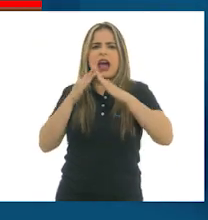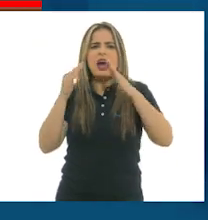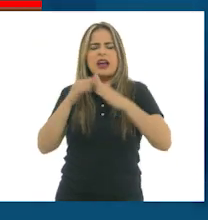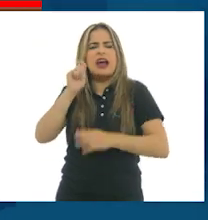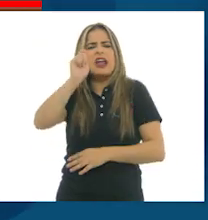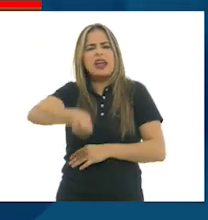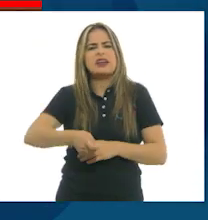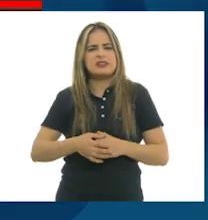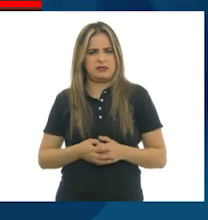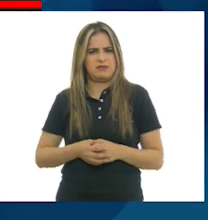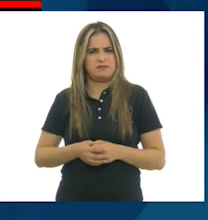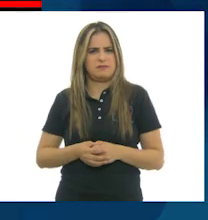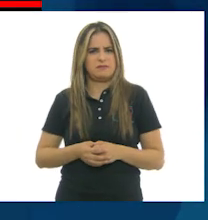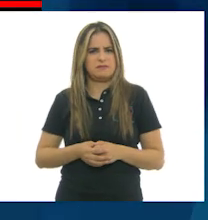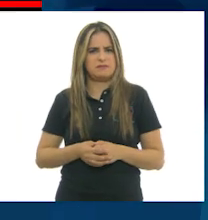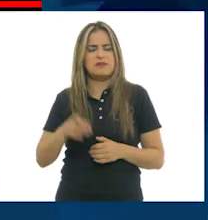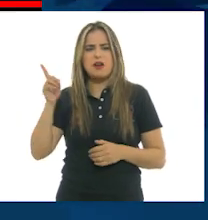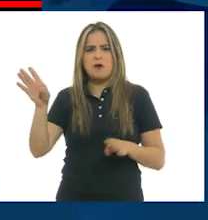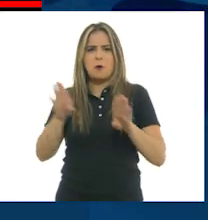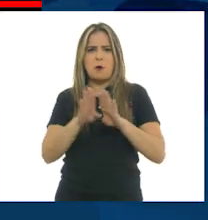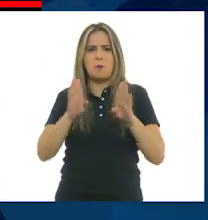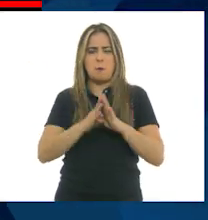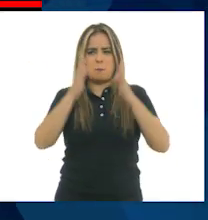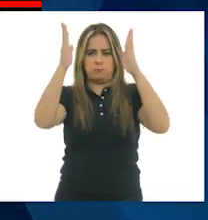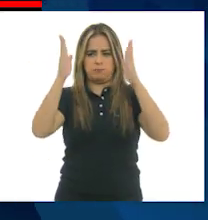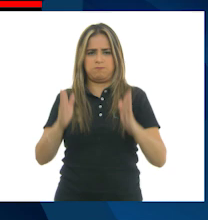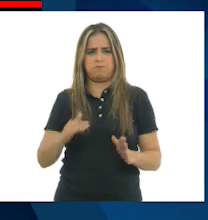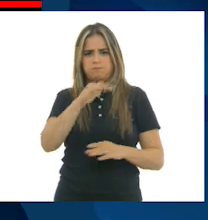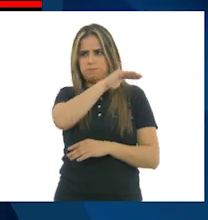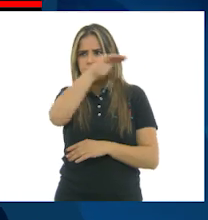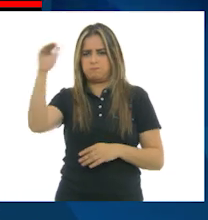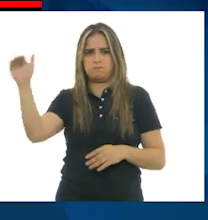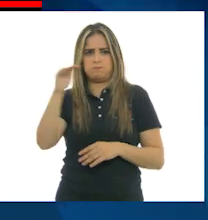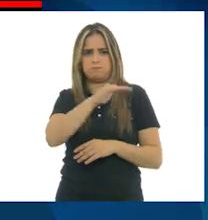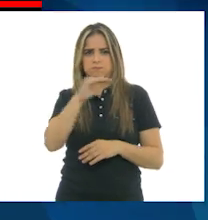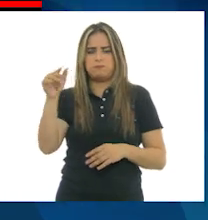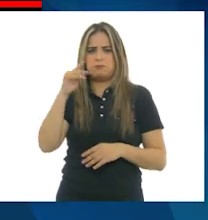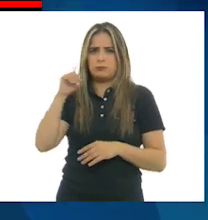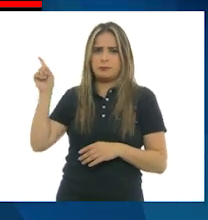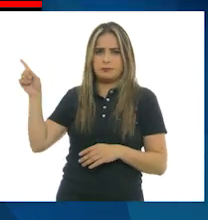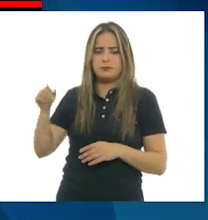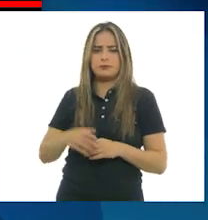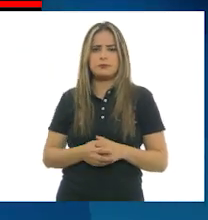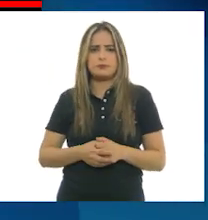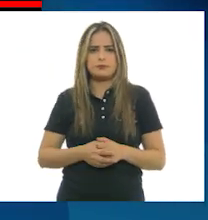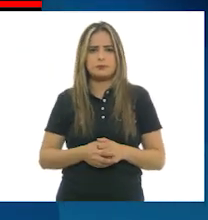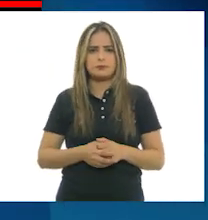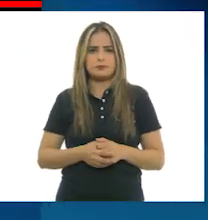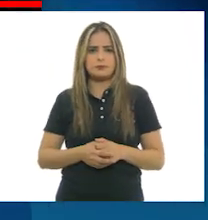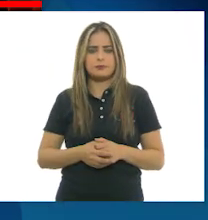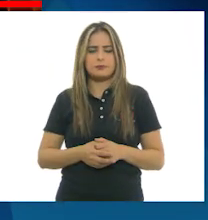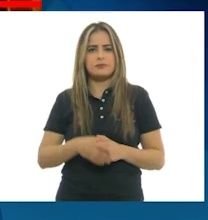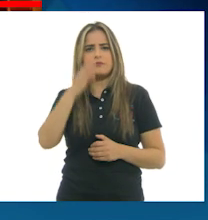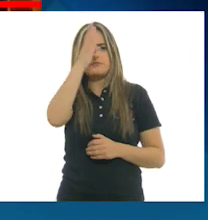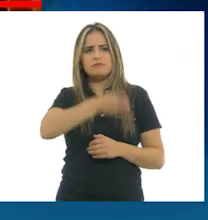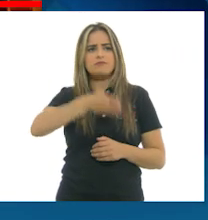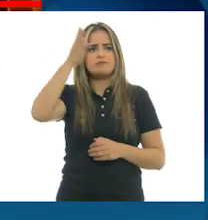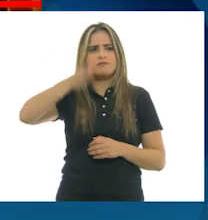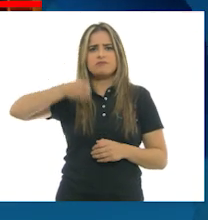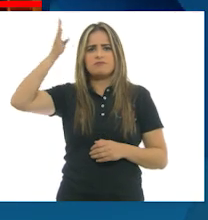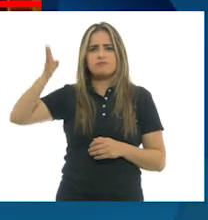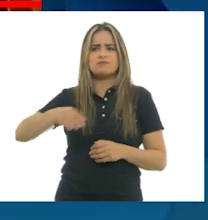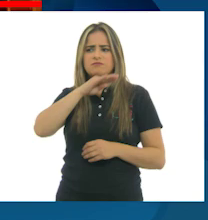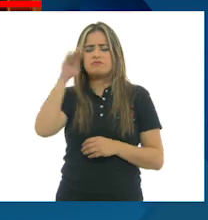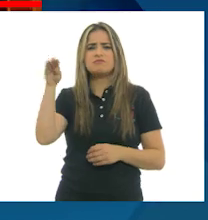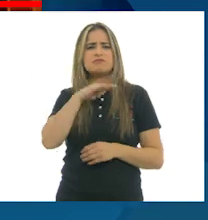viendo? Tiene líneas rectas. Líneas rectas por todos lados. Si vemos estas líneas rectas, solamente, ¿cómo nos hace sentir?